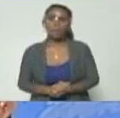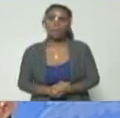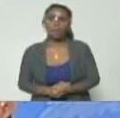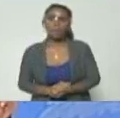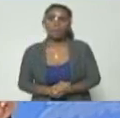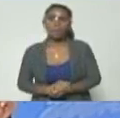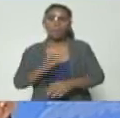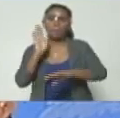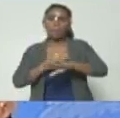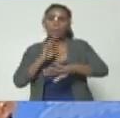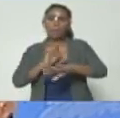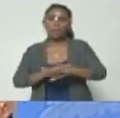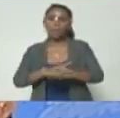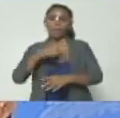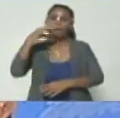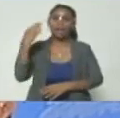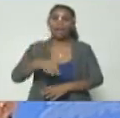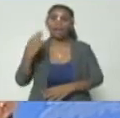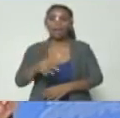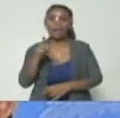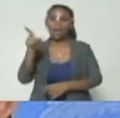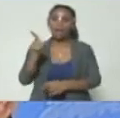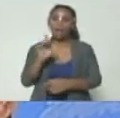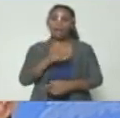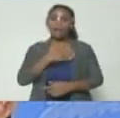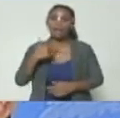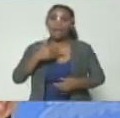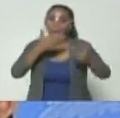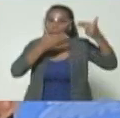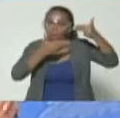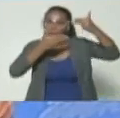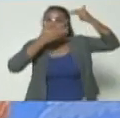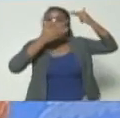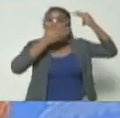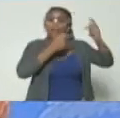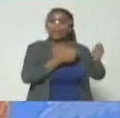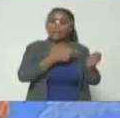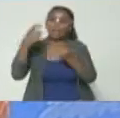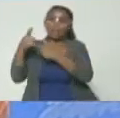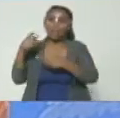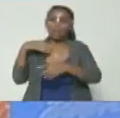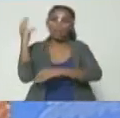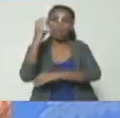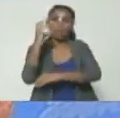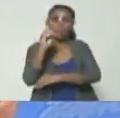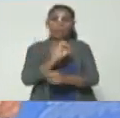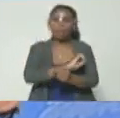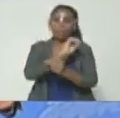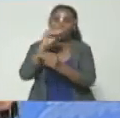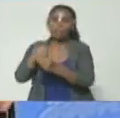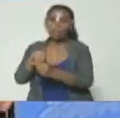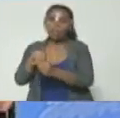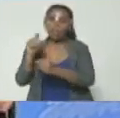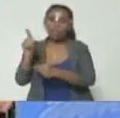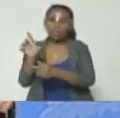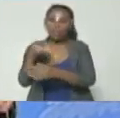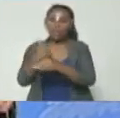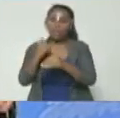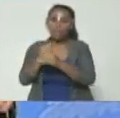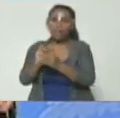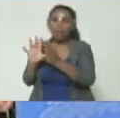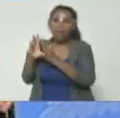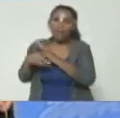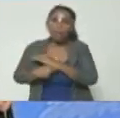delincuente Rata Javier Tarazona, que quería secuestrar a una mujer venezolana y llevártela para Colombia, extraerla, una operación de extracción, como llaman